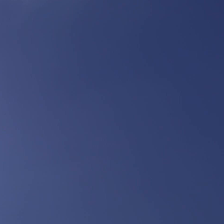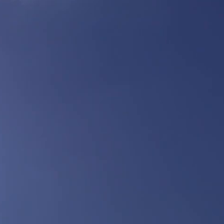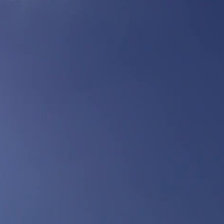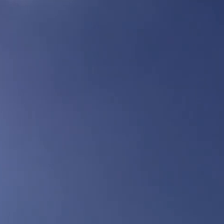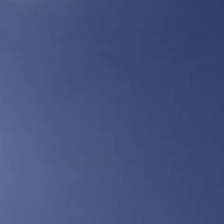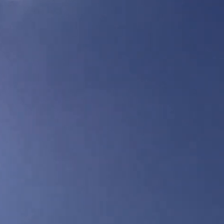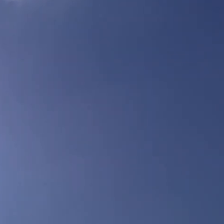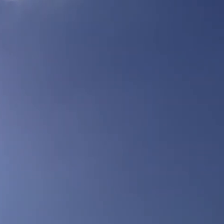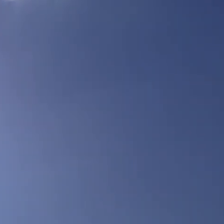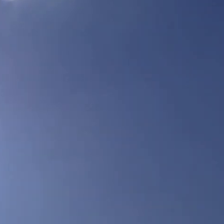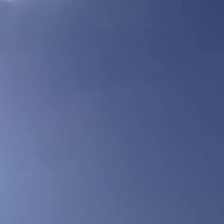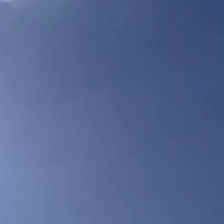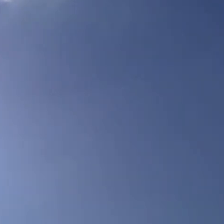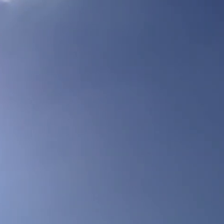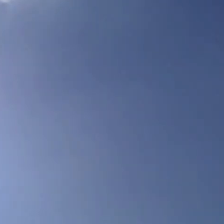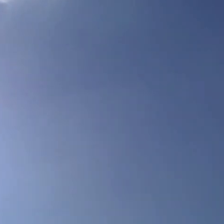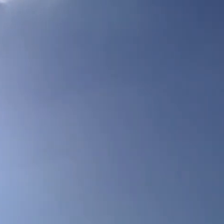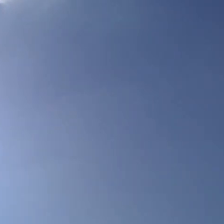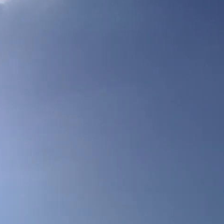mejor.